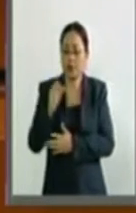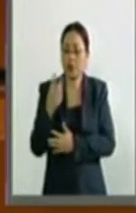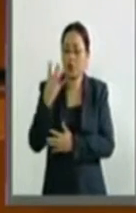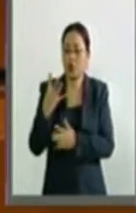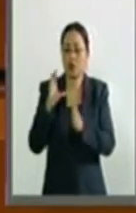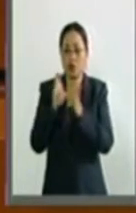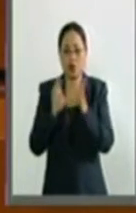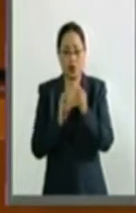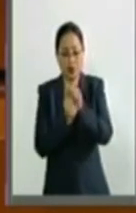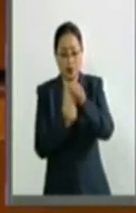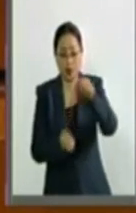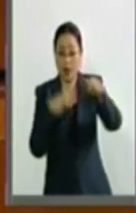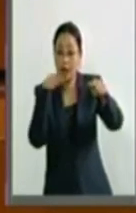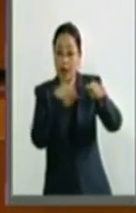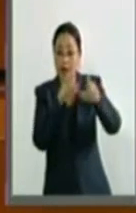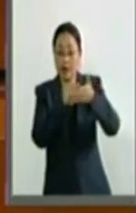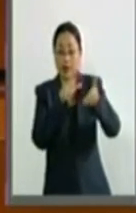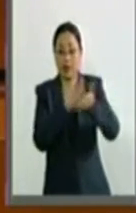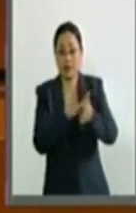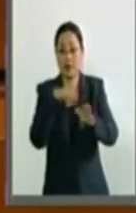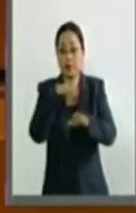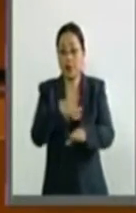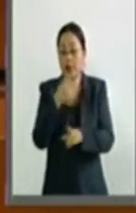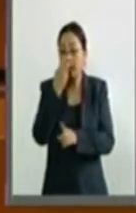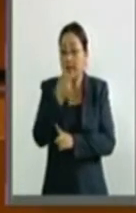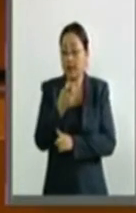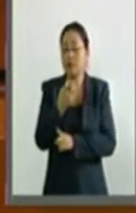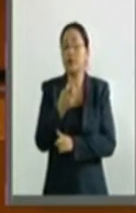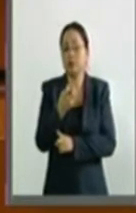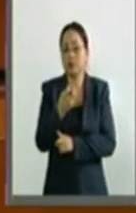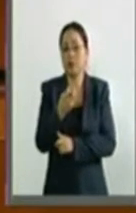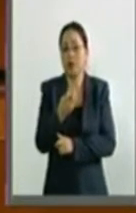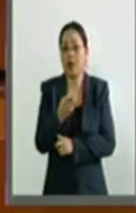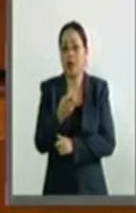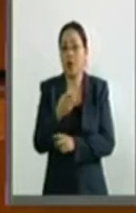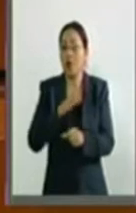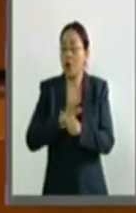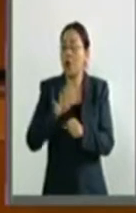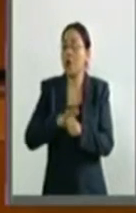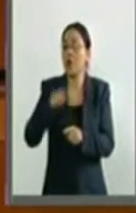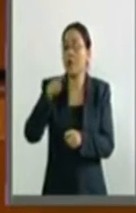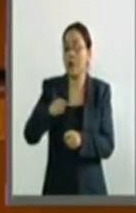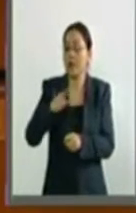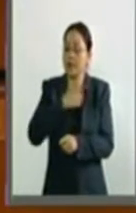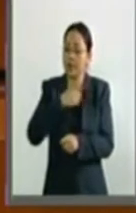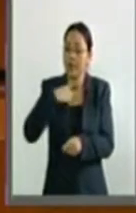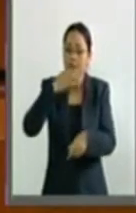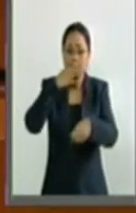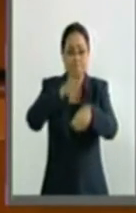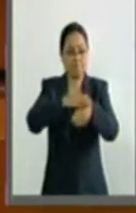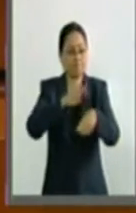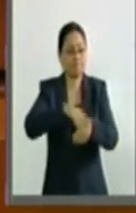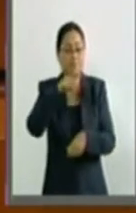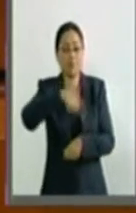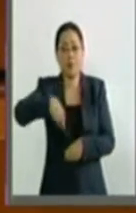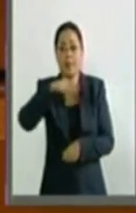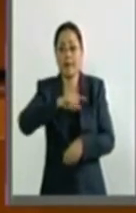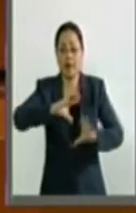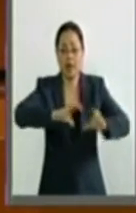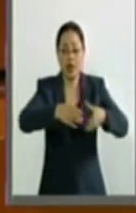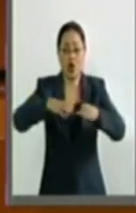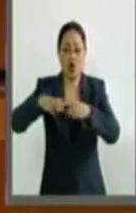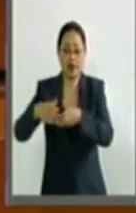constitucional. En esa virtud, plantean la pertinencia de hacer un llamado a las legislaturas